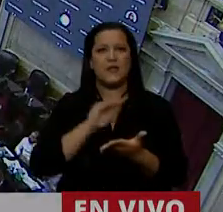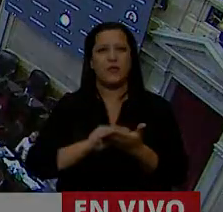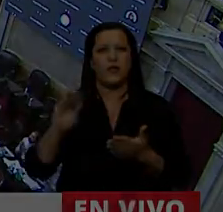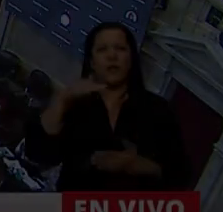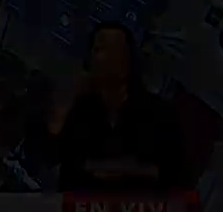Martínez. Gracias.